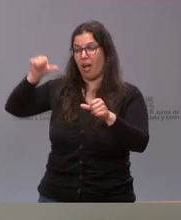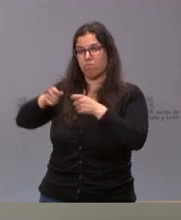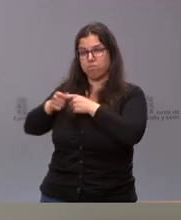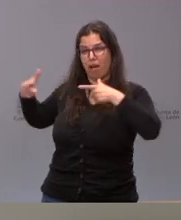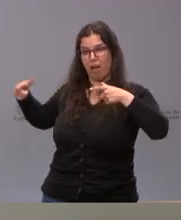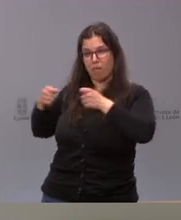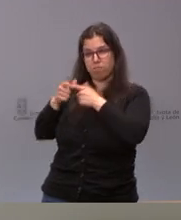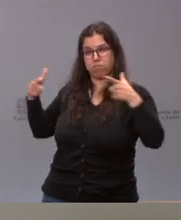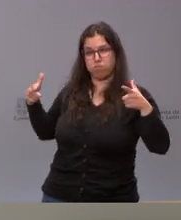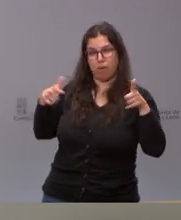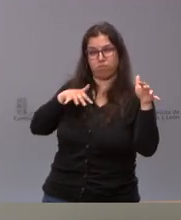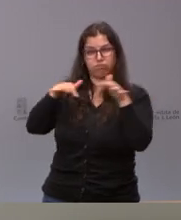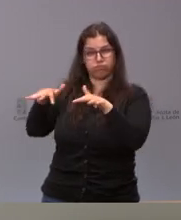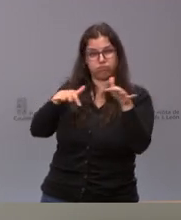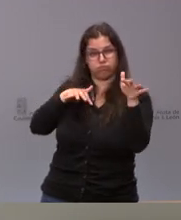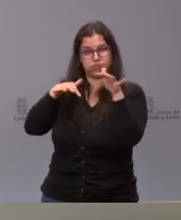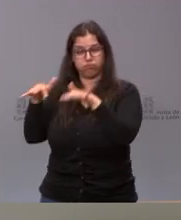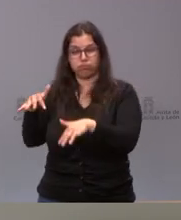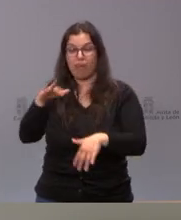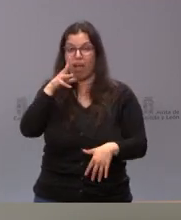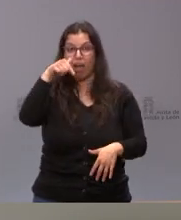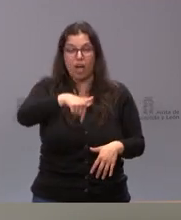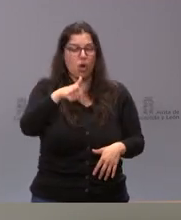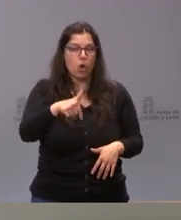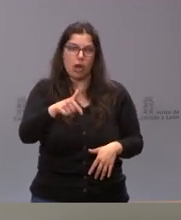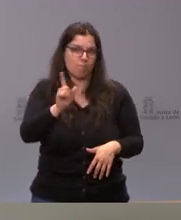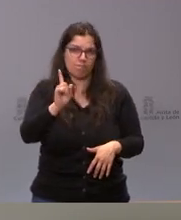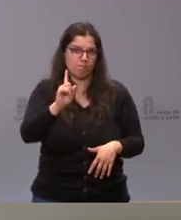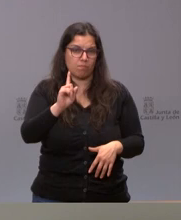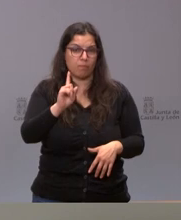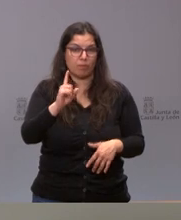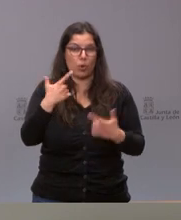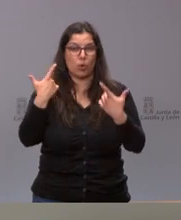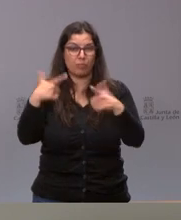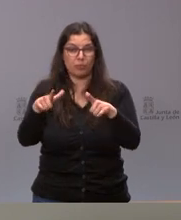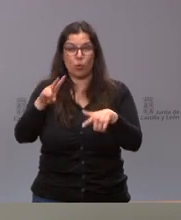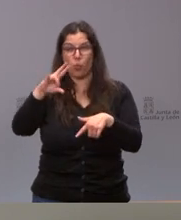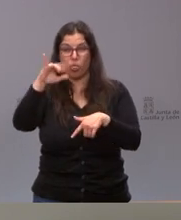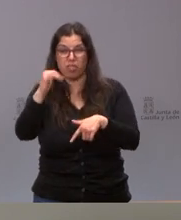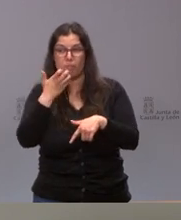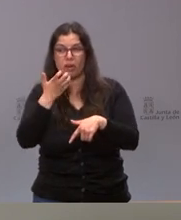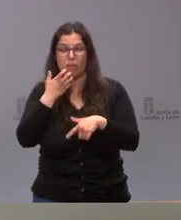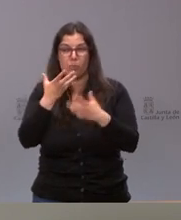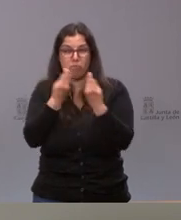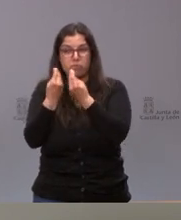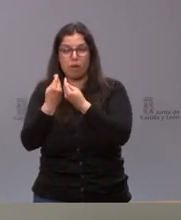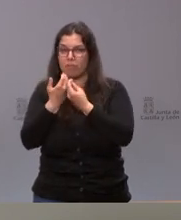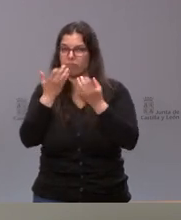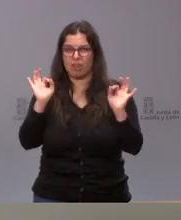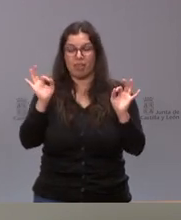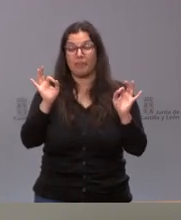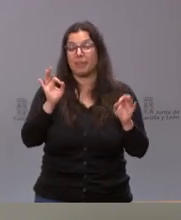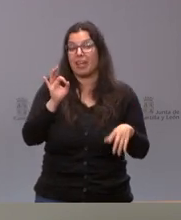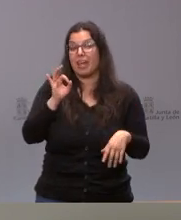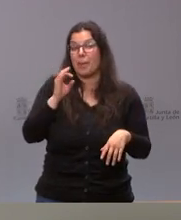los centros de vigilancia intensiva en las unidades de críticos en definitiva. Es muy pronto para hablar de